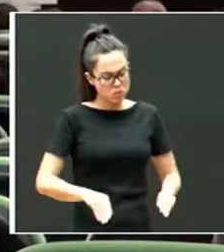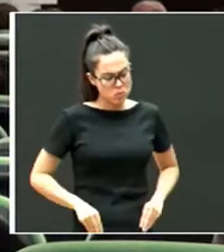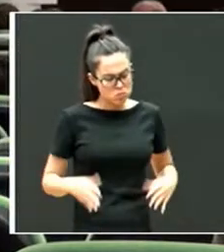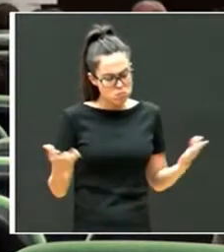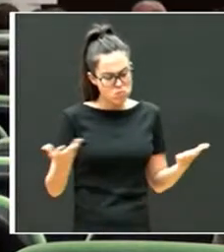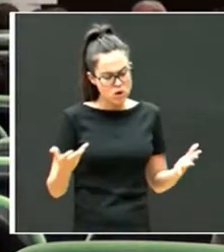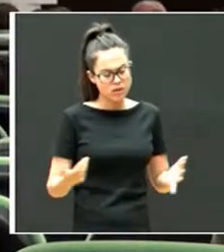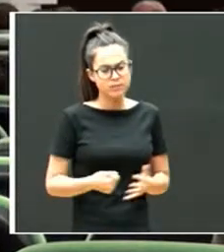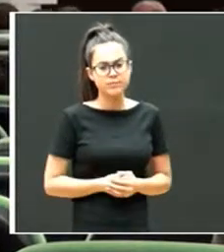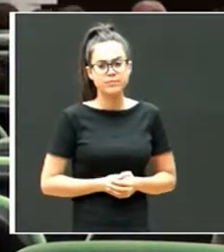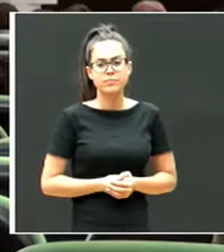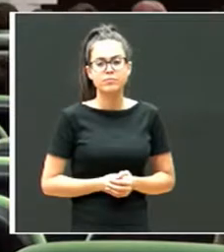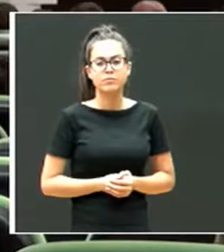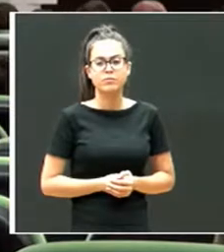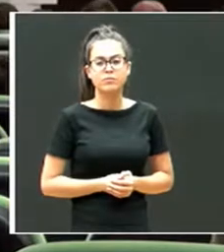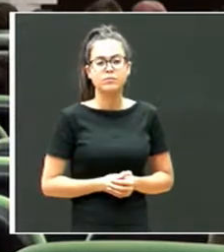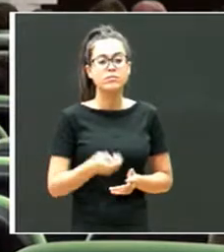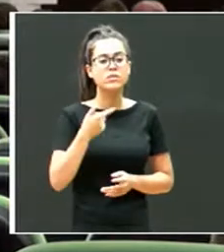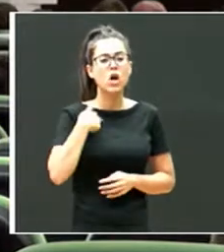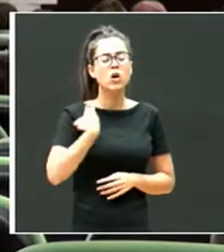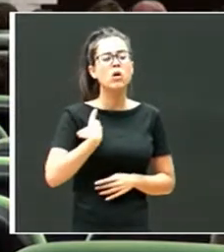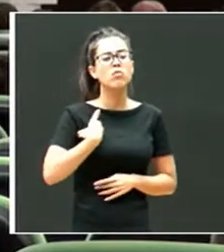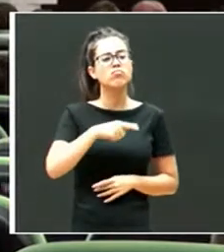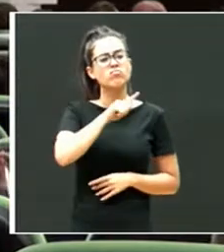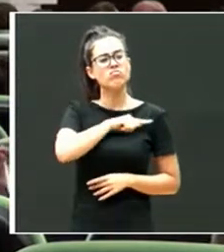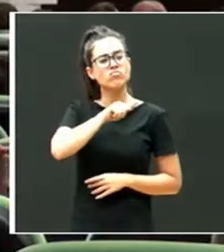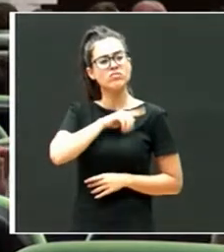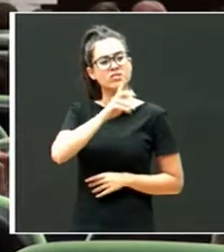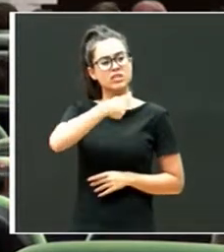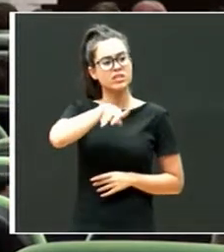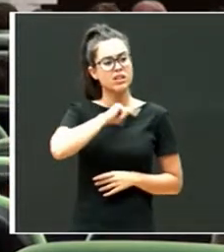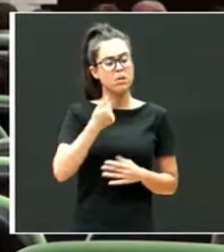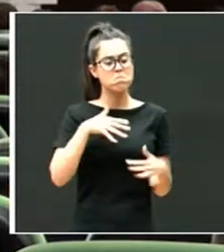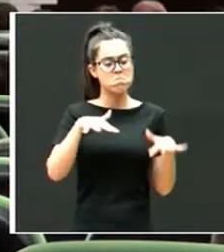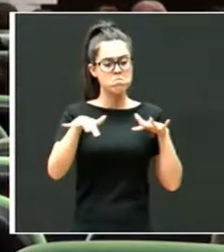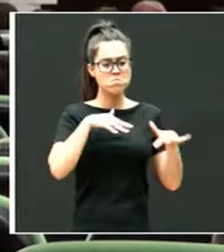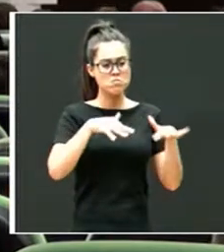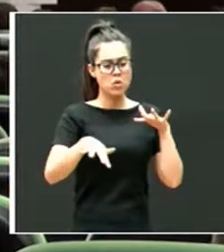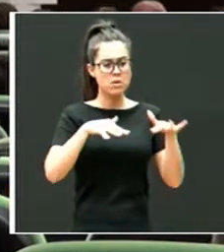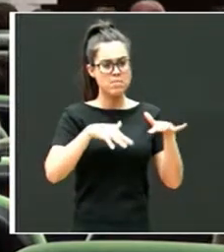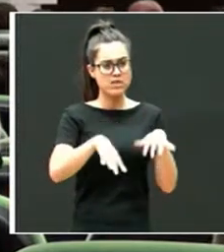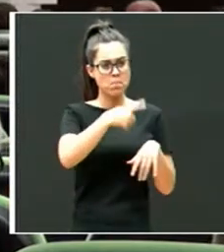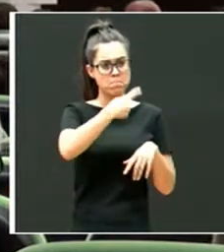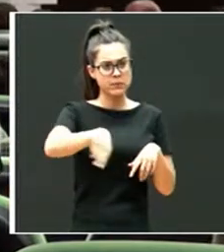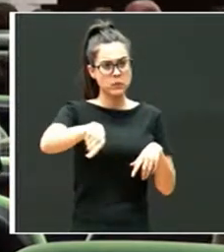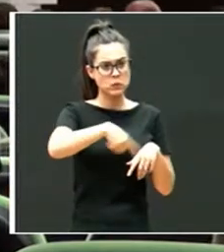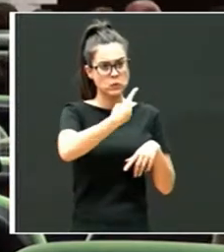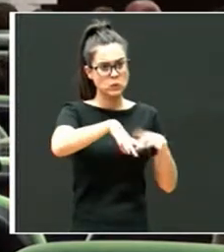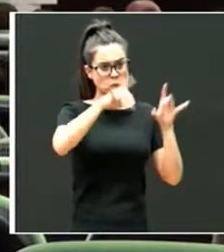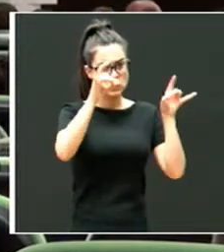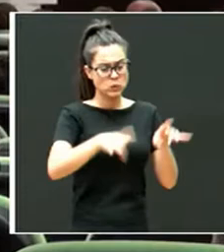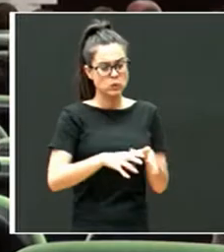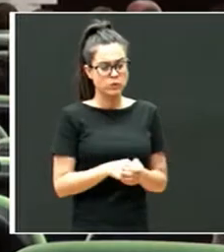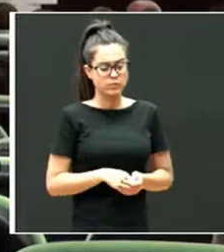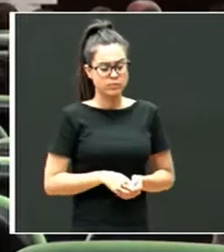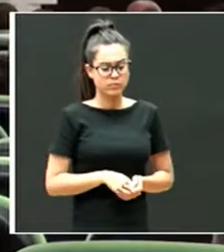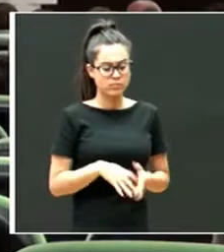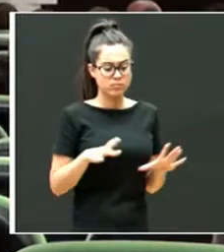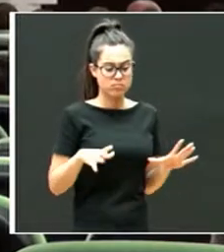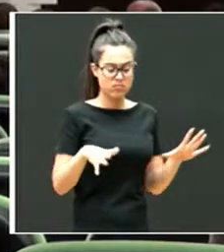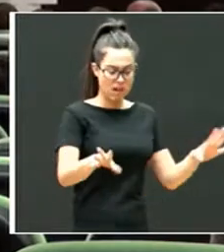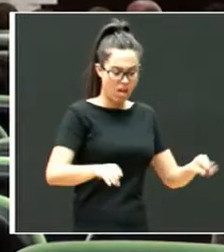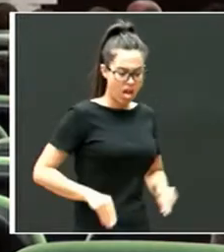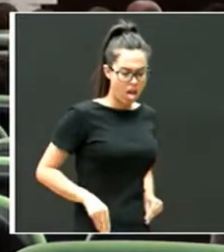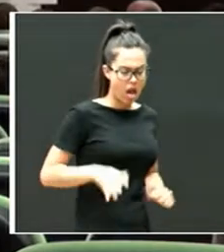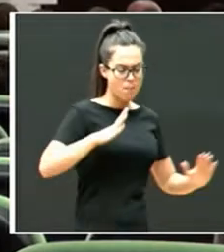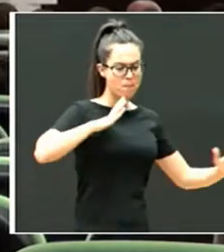tengo la sensación de que ha habido un movimiento pendular cuando empezó todo esto de la adopción, ese